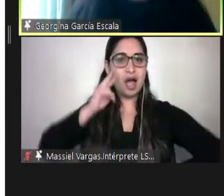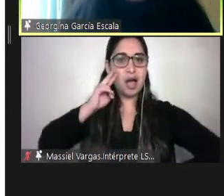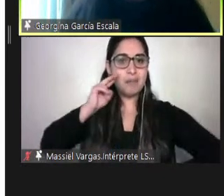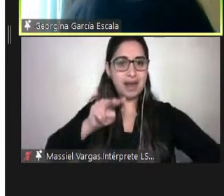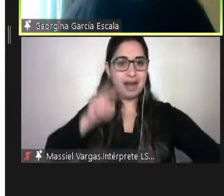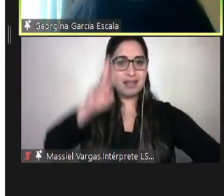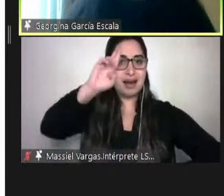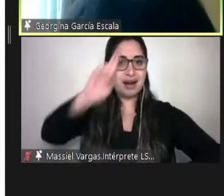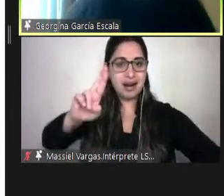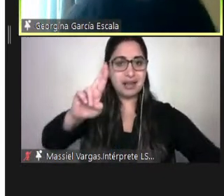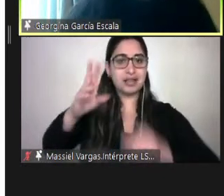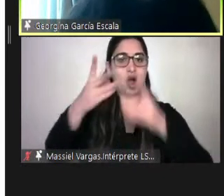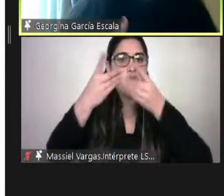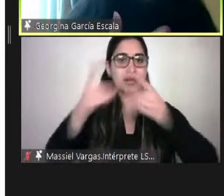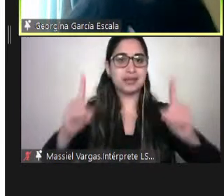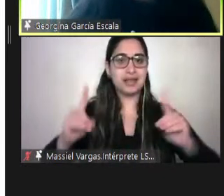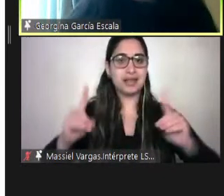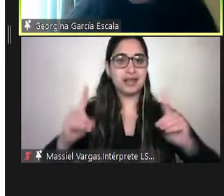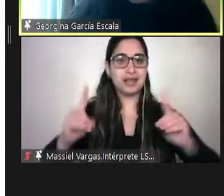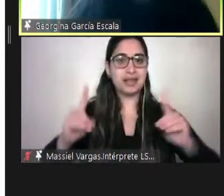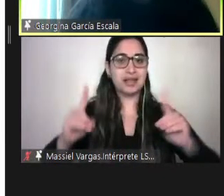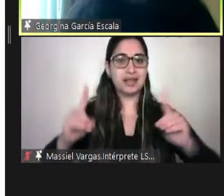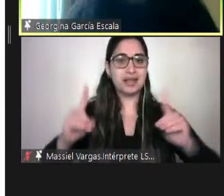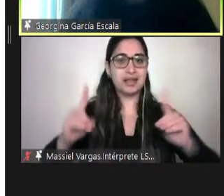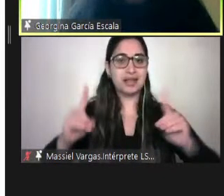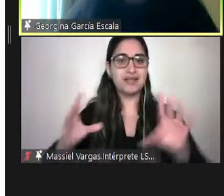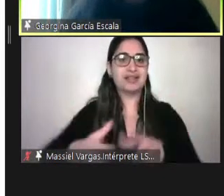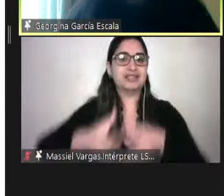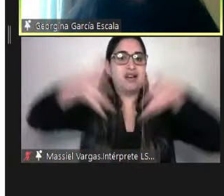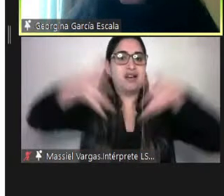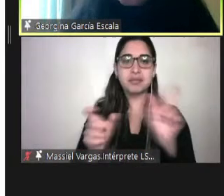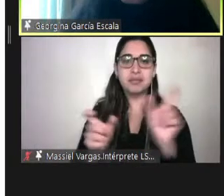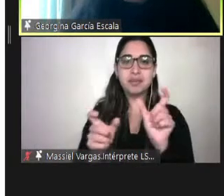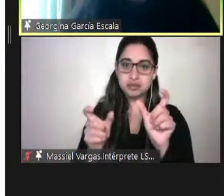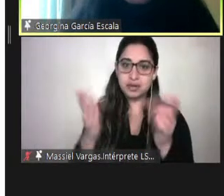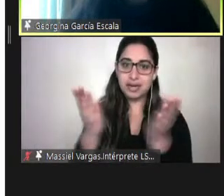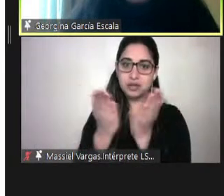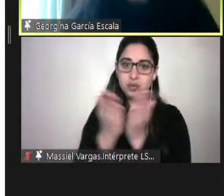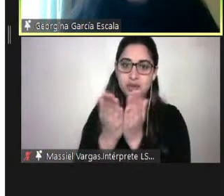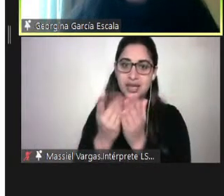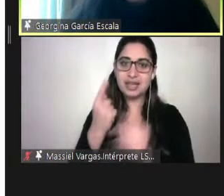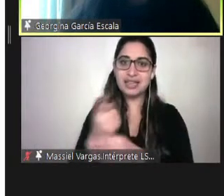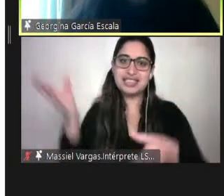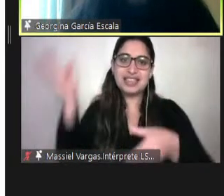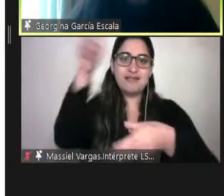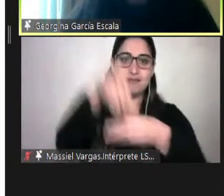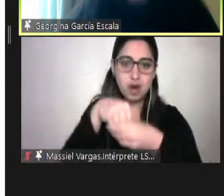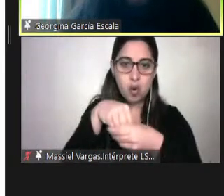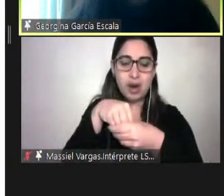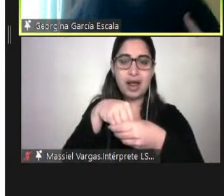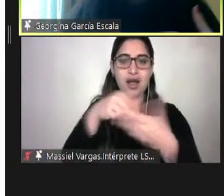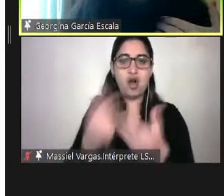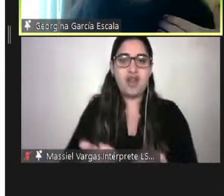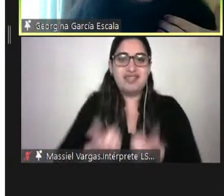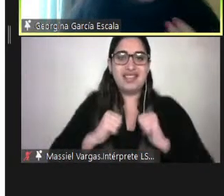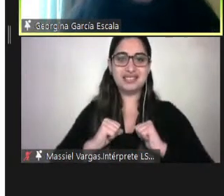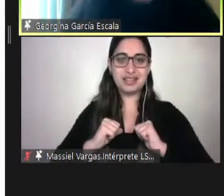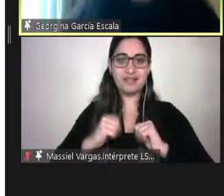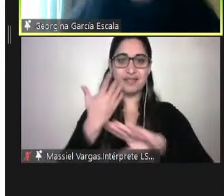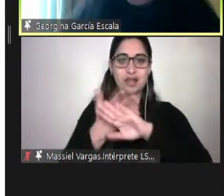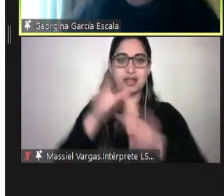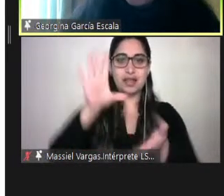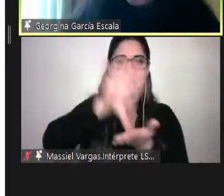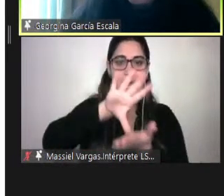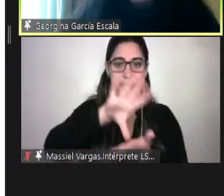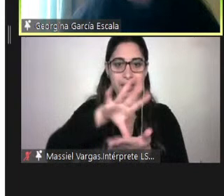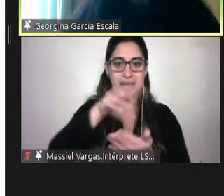diversidad y estudiantes que se vinculen con los desafíos del país y de sus regiones. Esto entonces nos